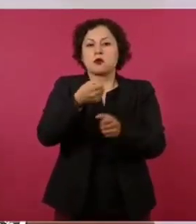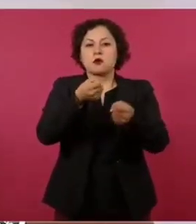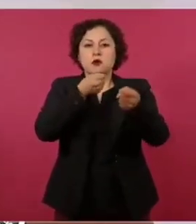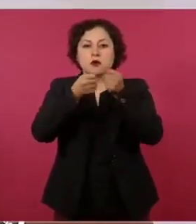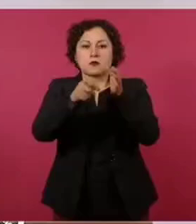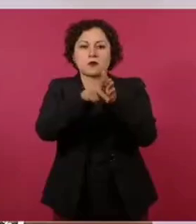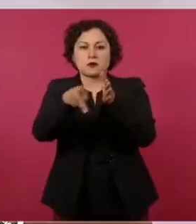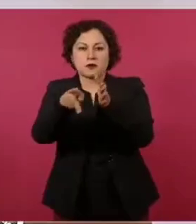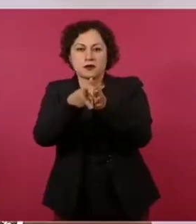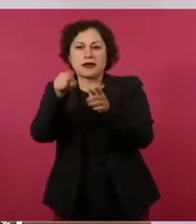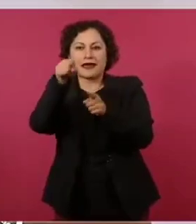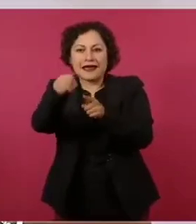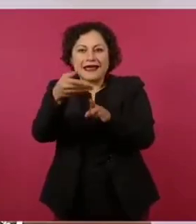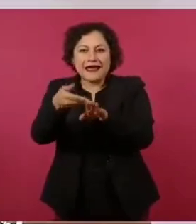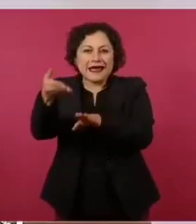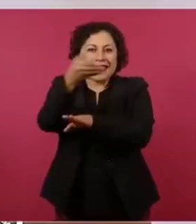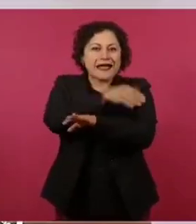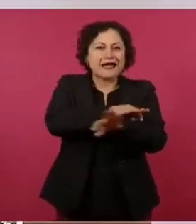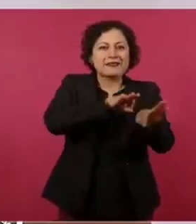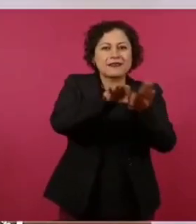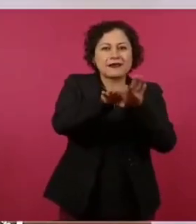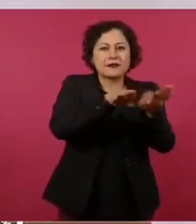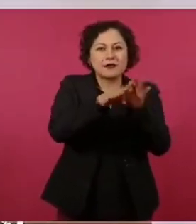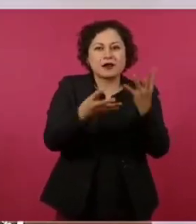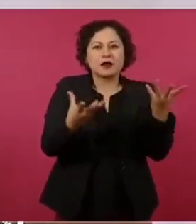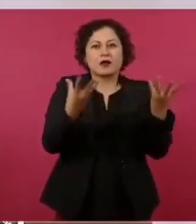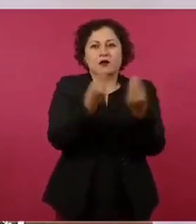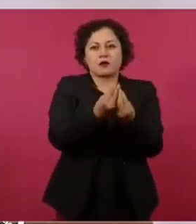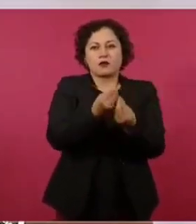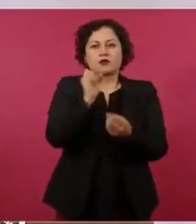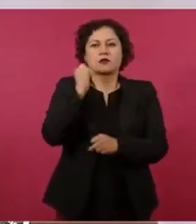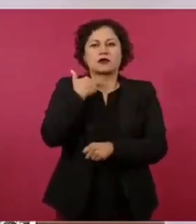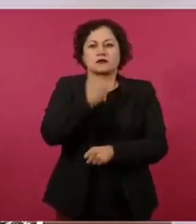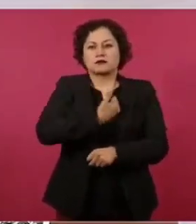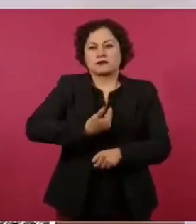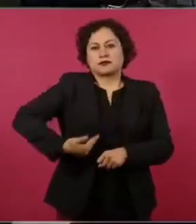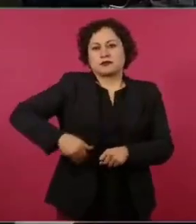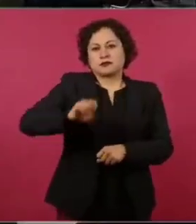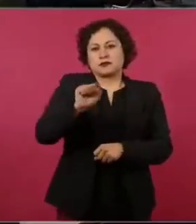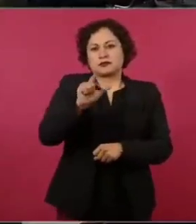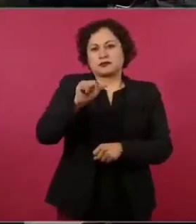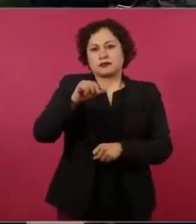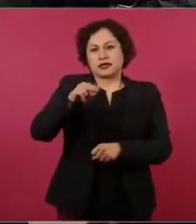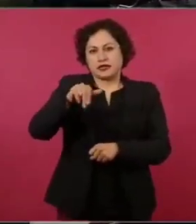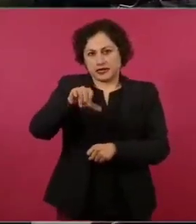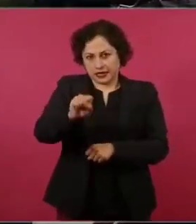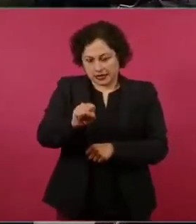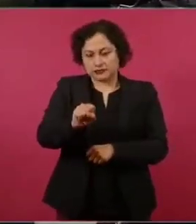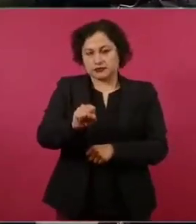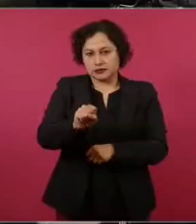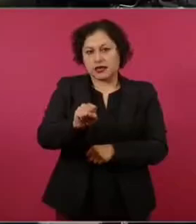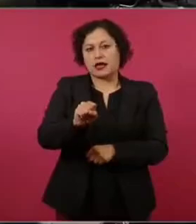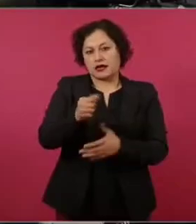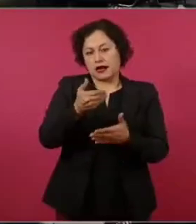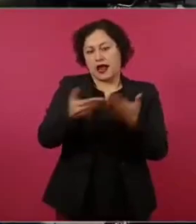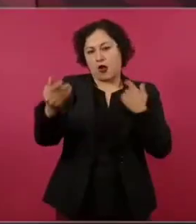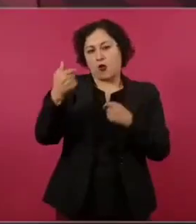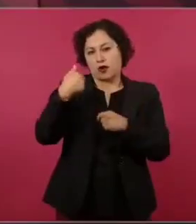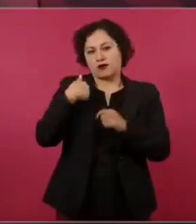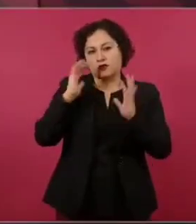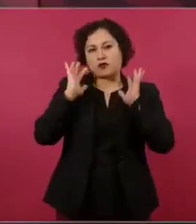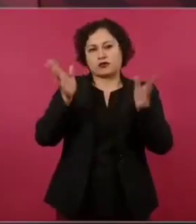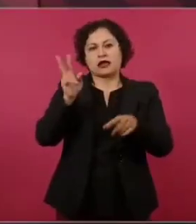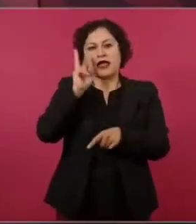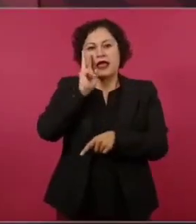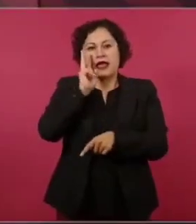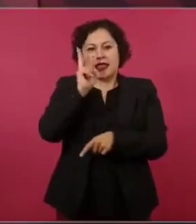Salinas, de Gortari, que ahora ya puedo hablar de él porque había un amparo,